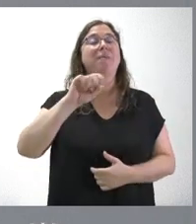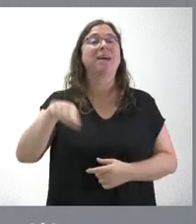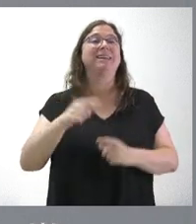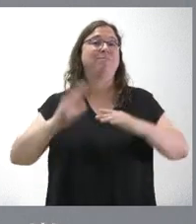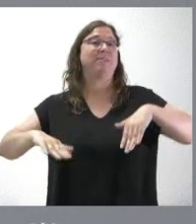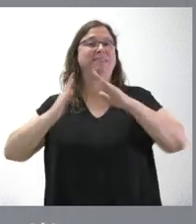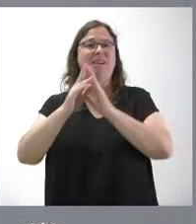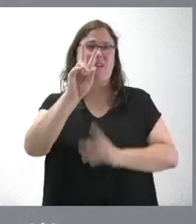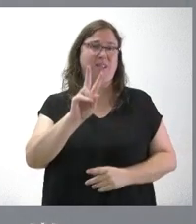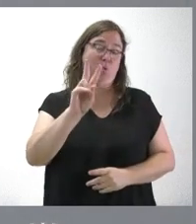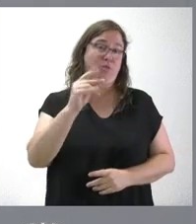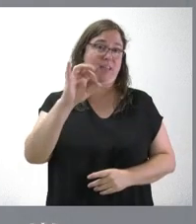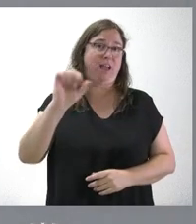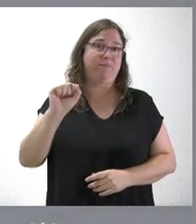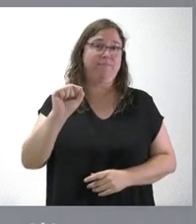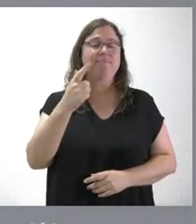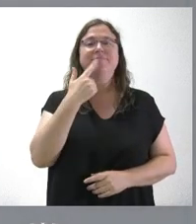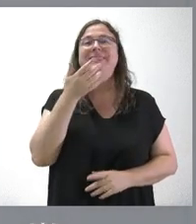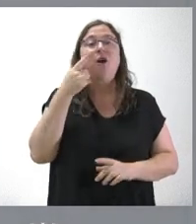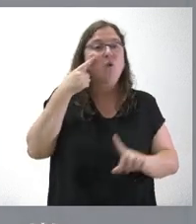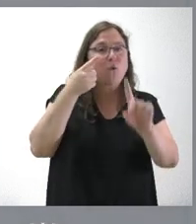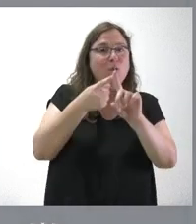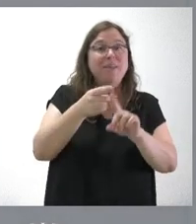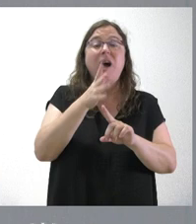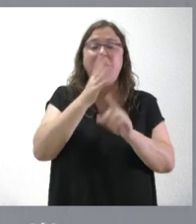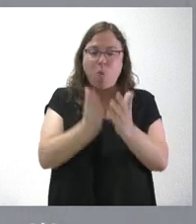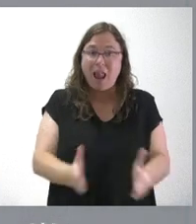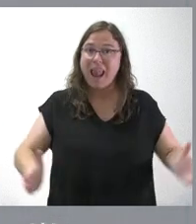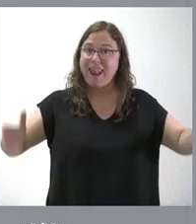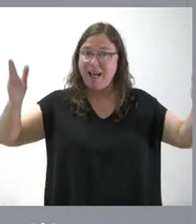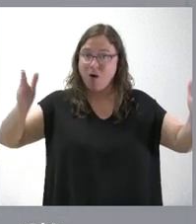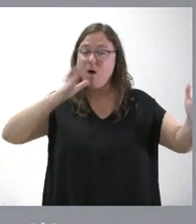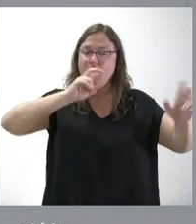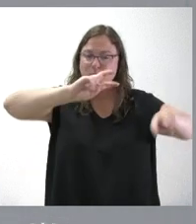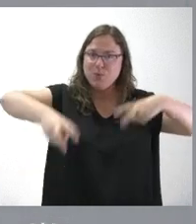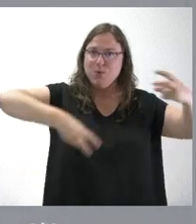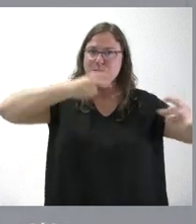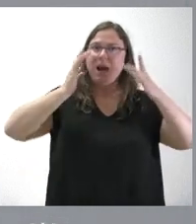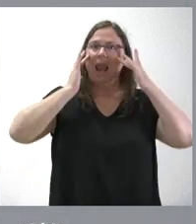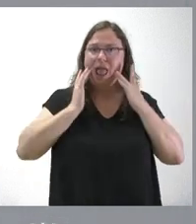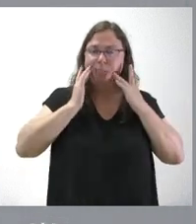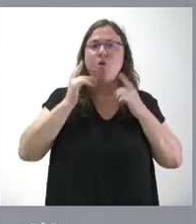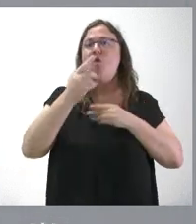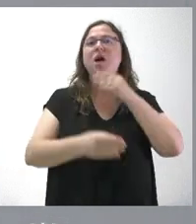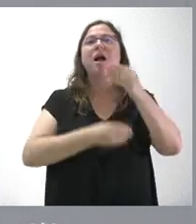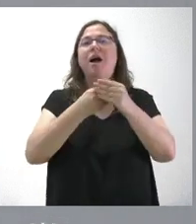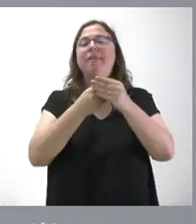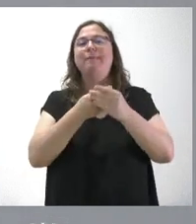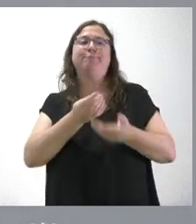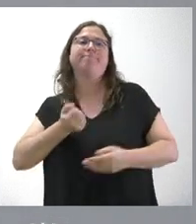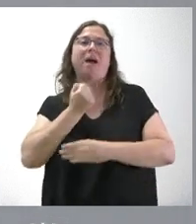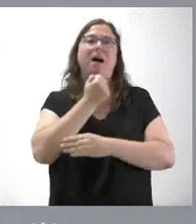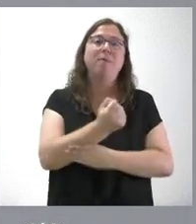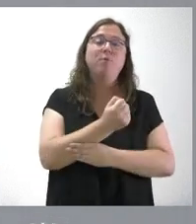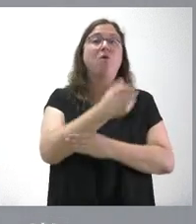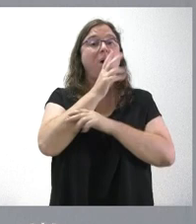de Porto. Por tanto, se trata de la depuración de las aguas del lago de Sanabria y lo que estamos haciendo ya no solamente es contribuir a las inversiones de